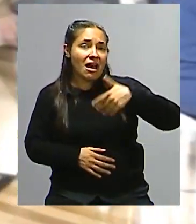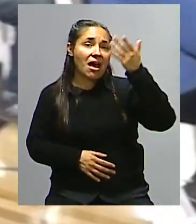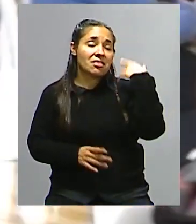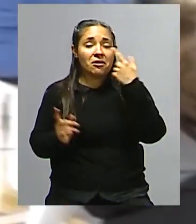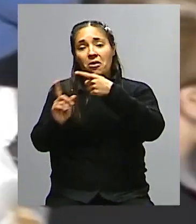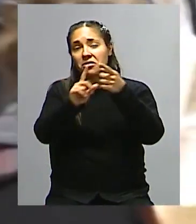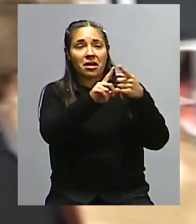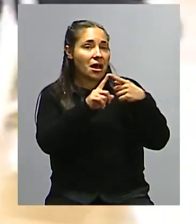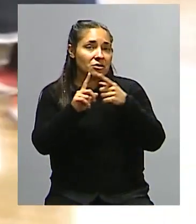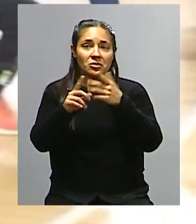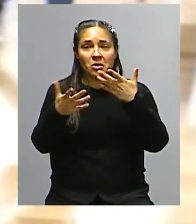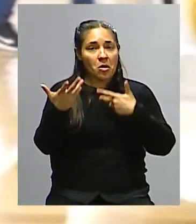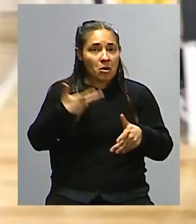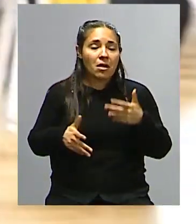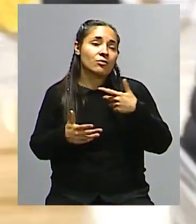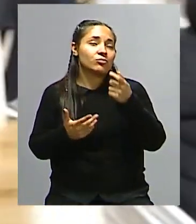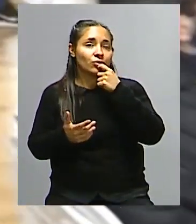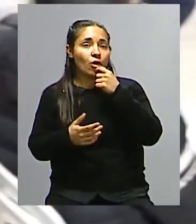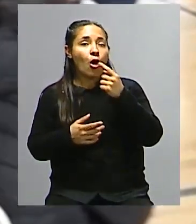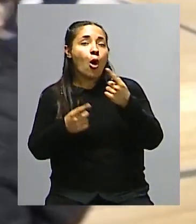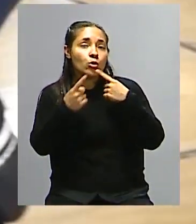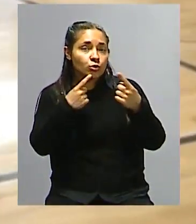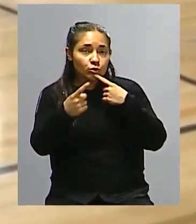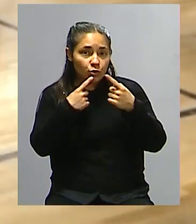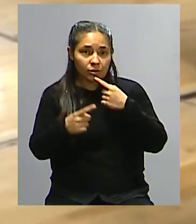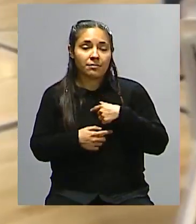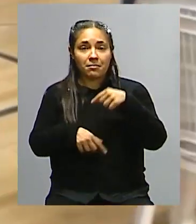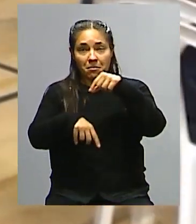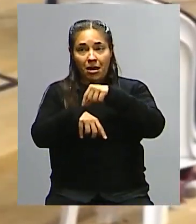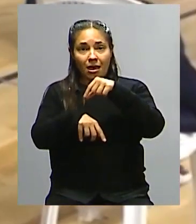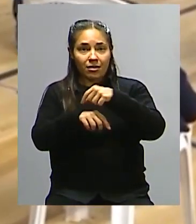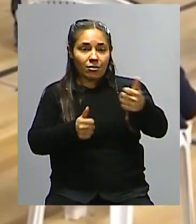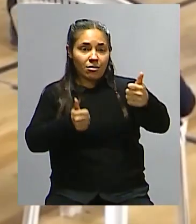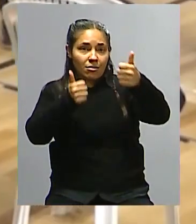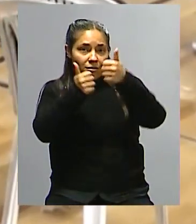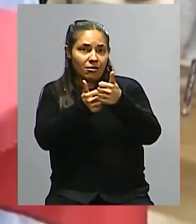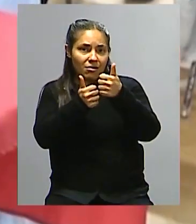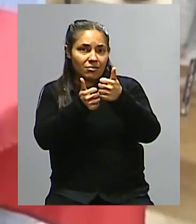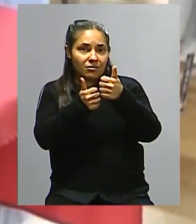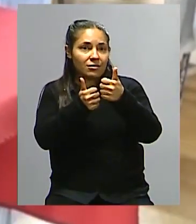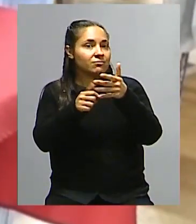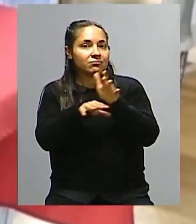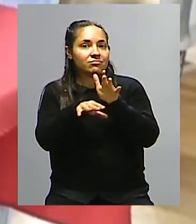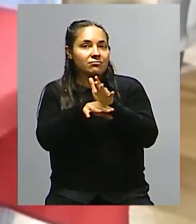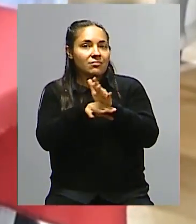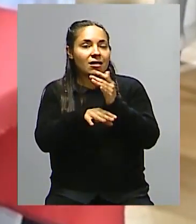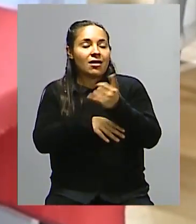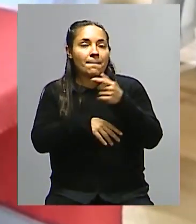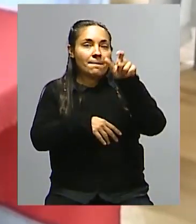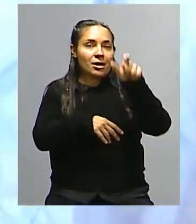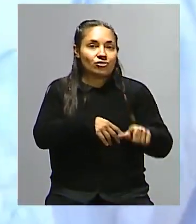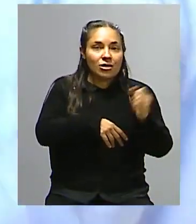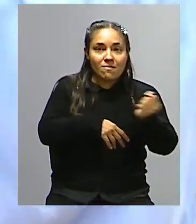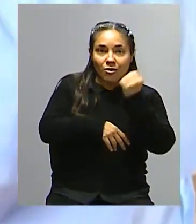que no fuera a través de una consulta personal. Y el acto médico en sí involucra un montón de aspectos muy valorados por tanto el usuario